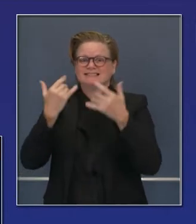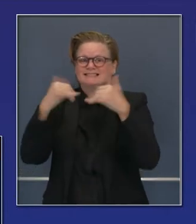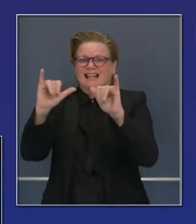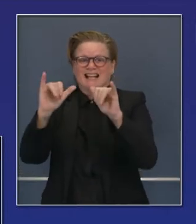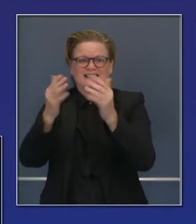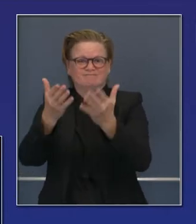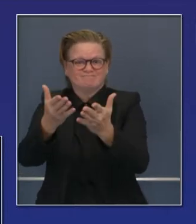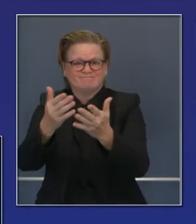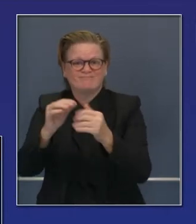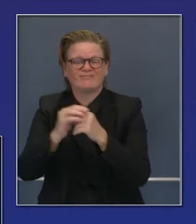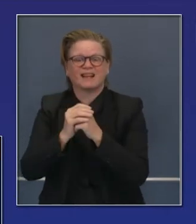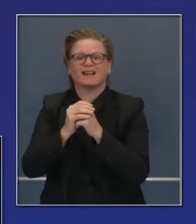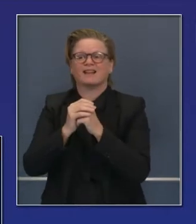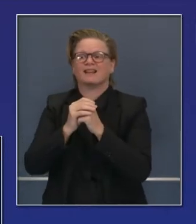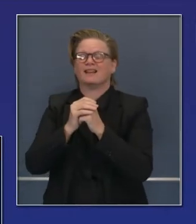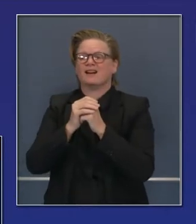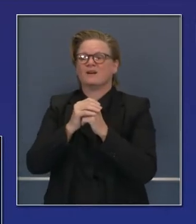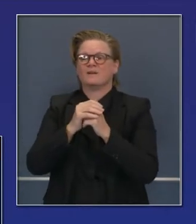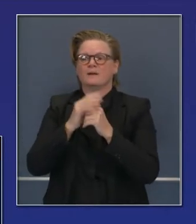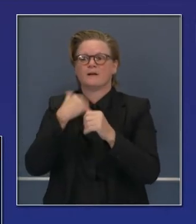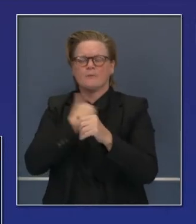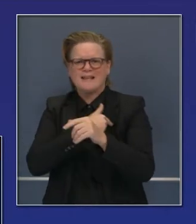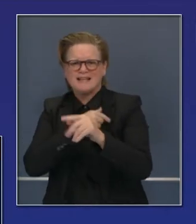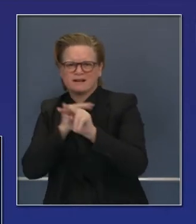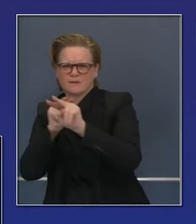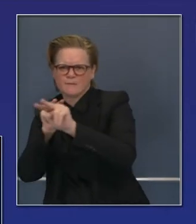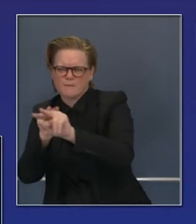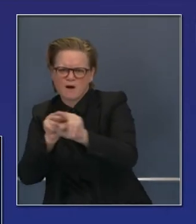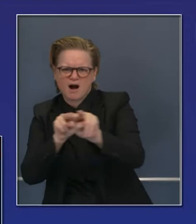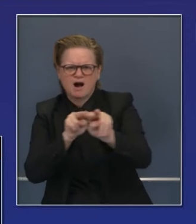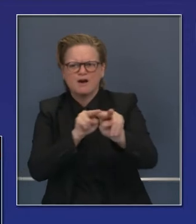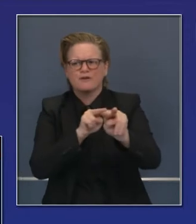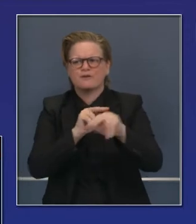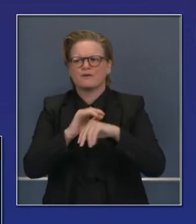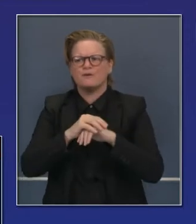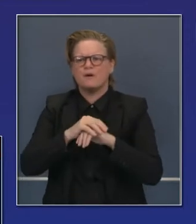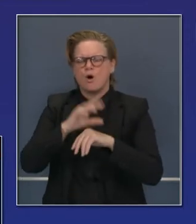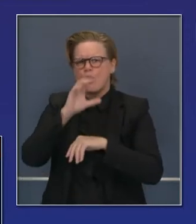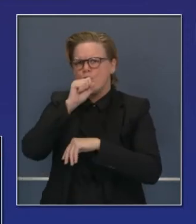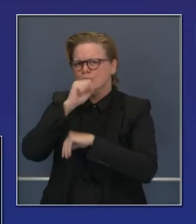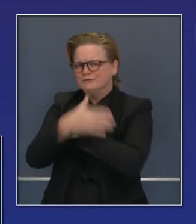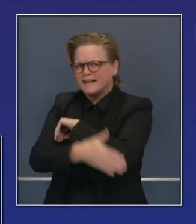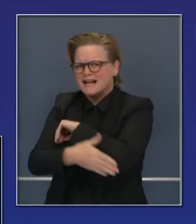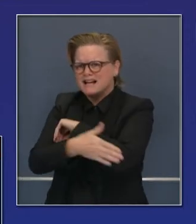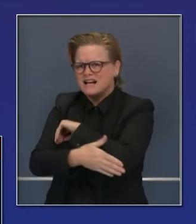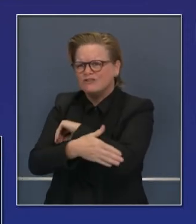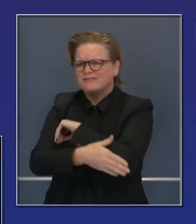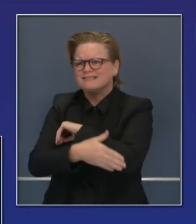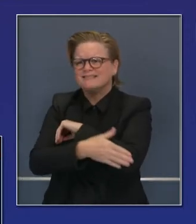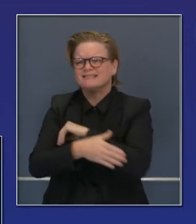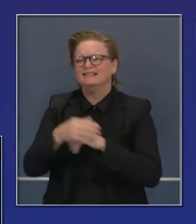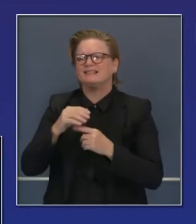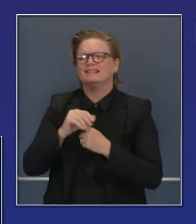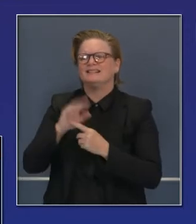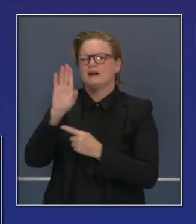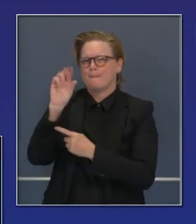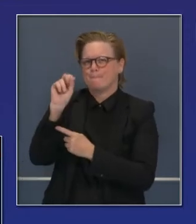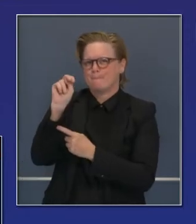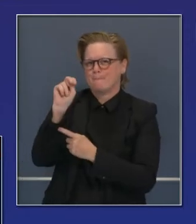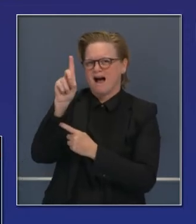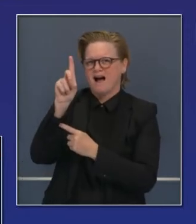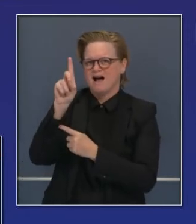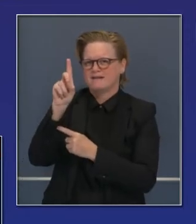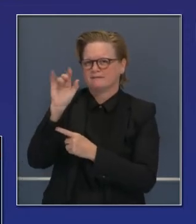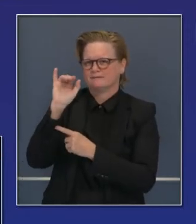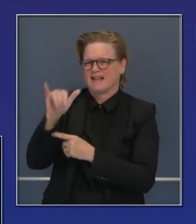hoy. Se espera que repuntarán. Hemos estado monitoreando incendios, uno en el condado de Orange, el incendio Bond, con 0